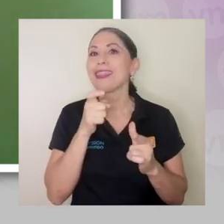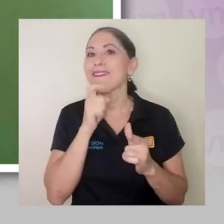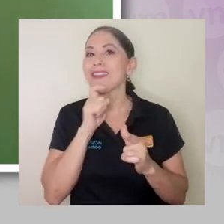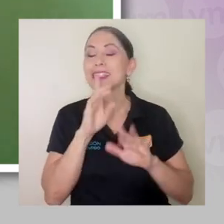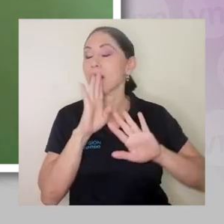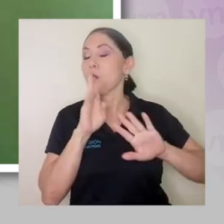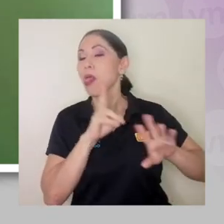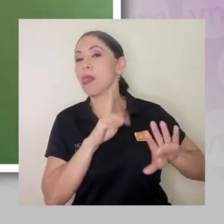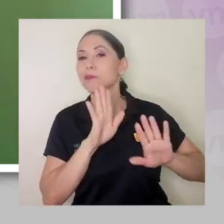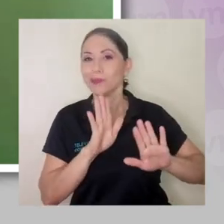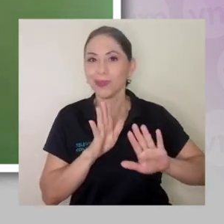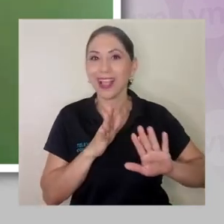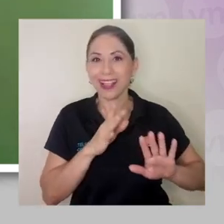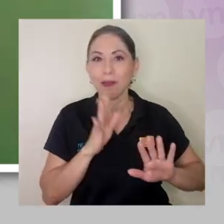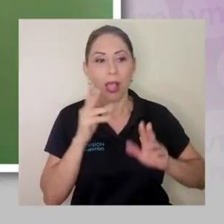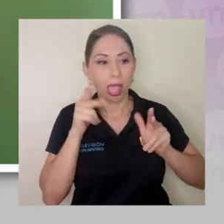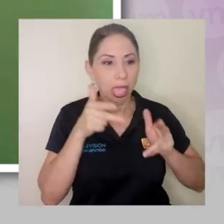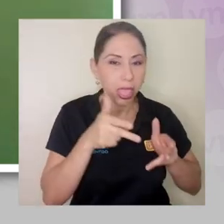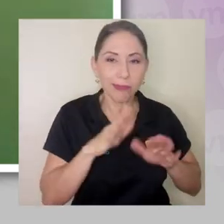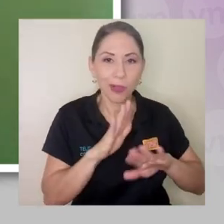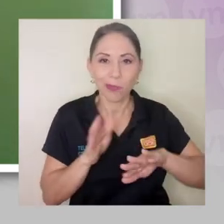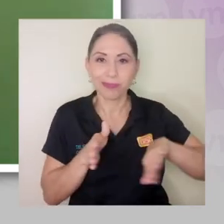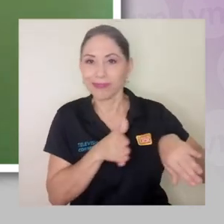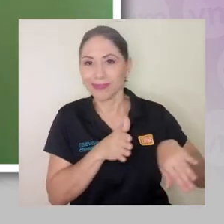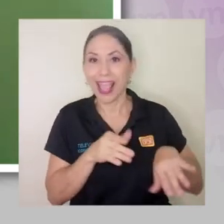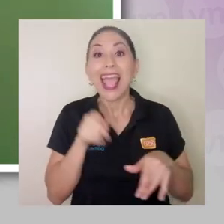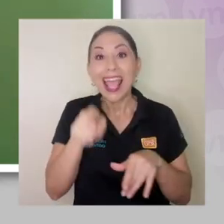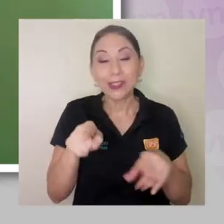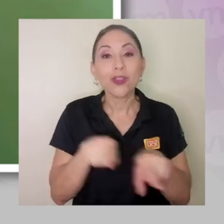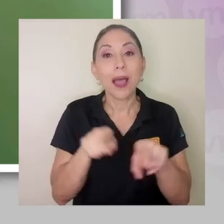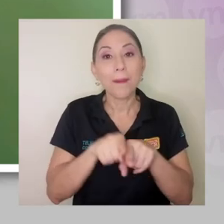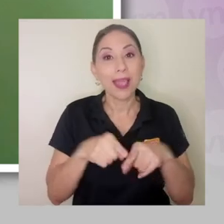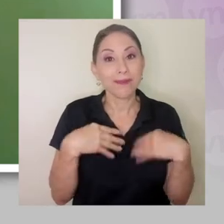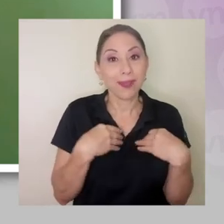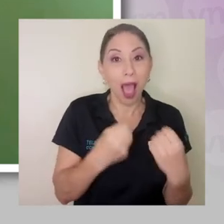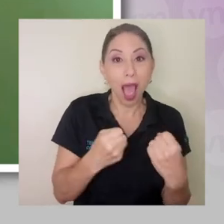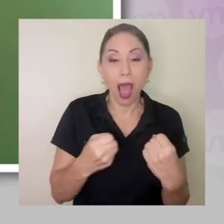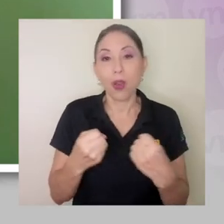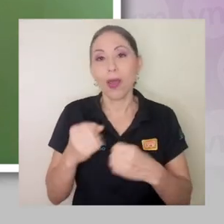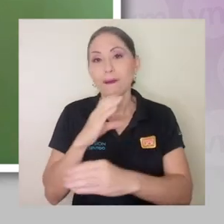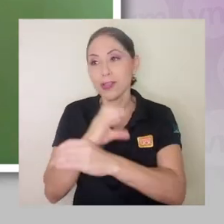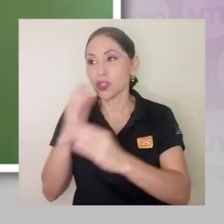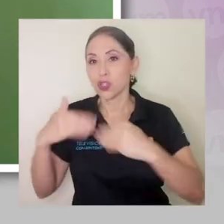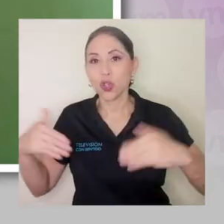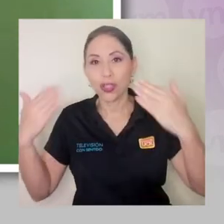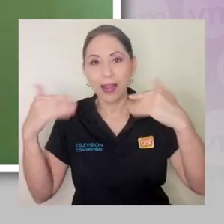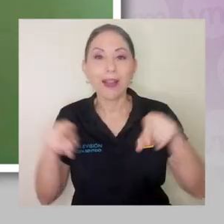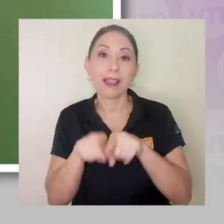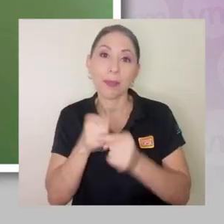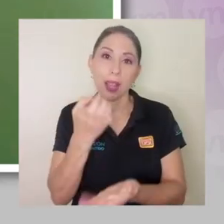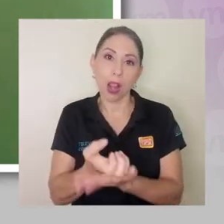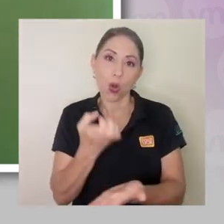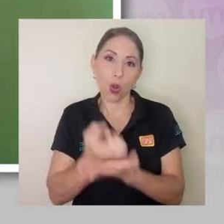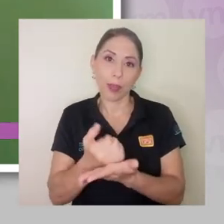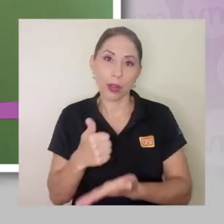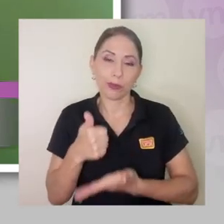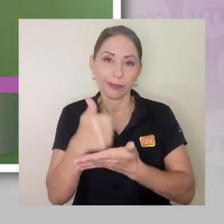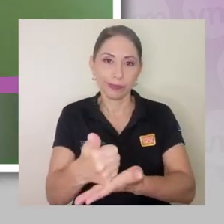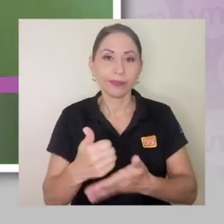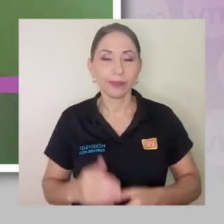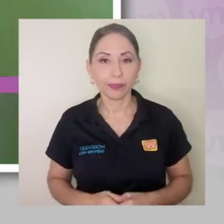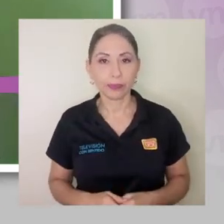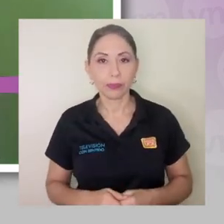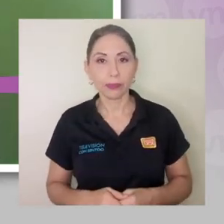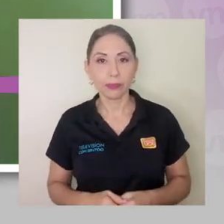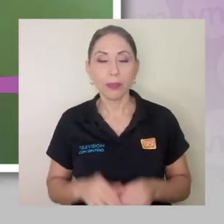la compra impulsiva. Y eso favorece tanto la parte sostenible como la parte saludable y la parte económica.